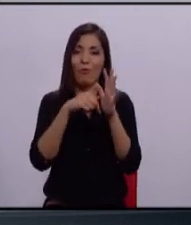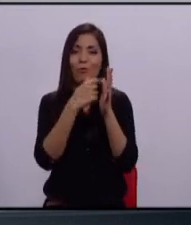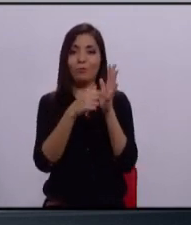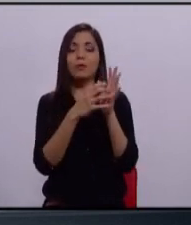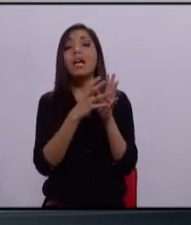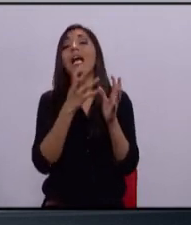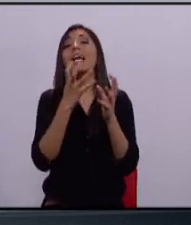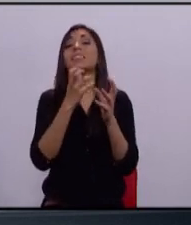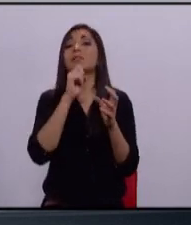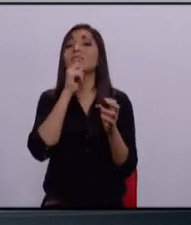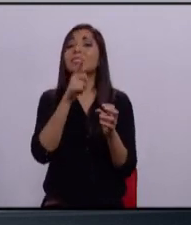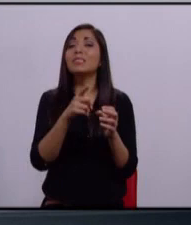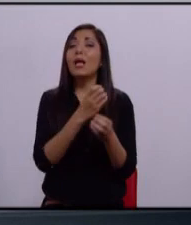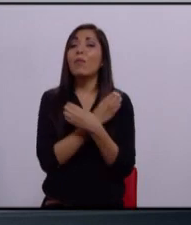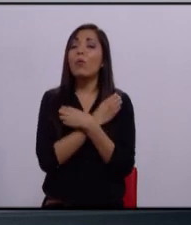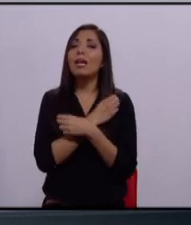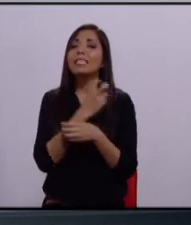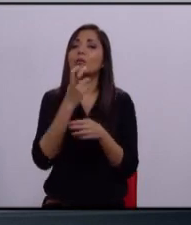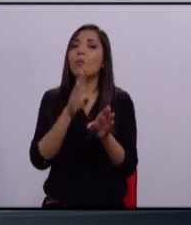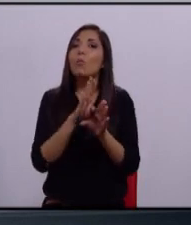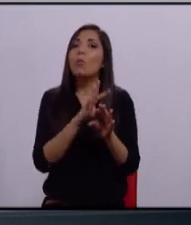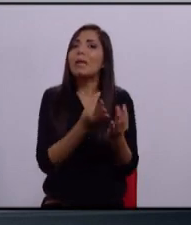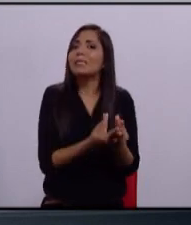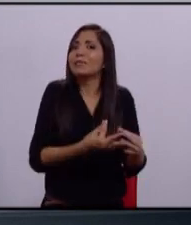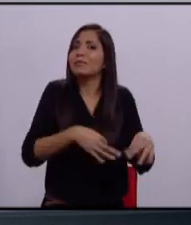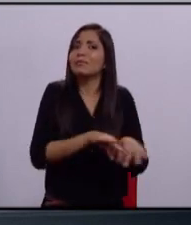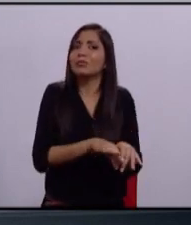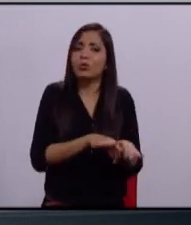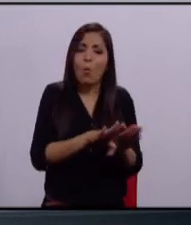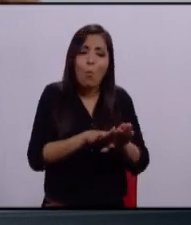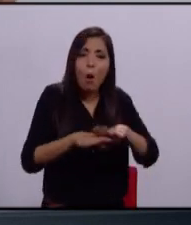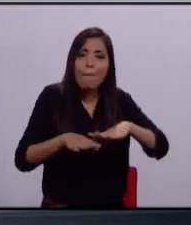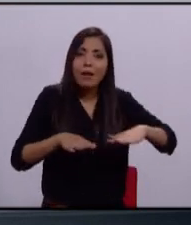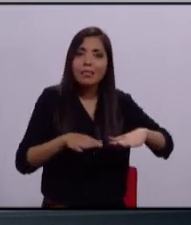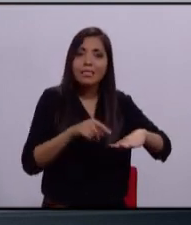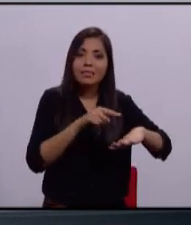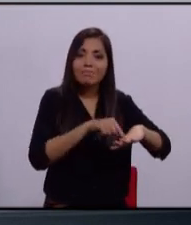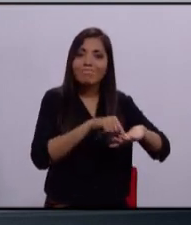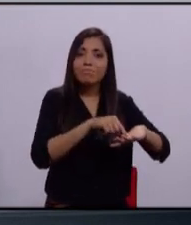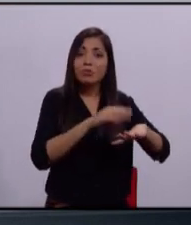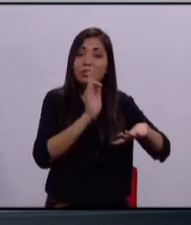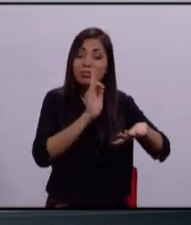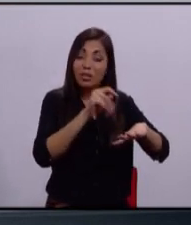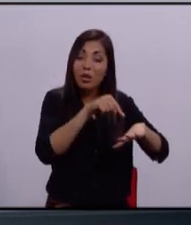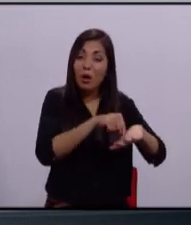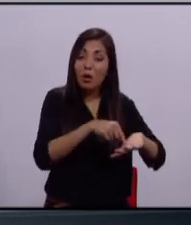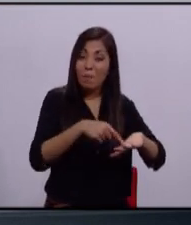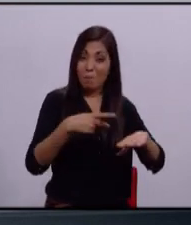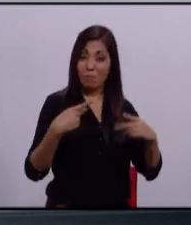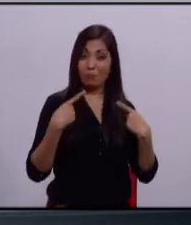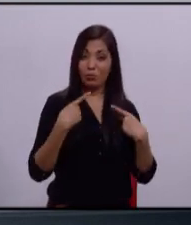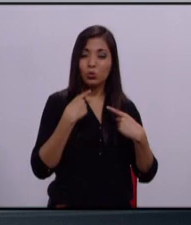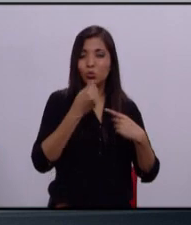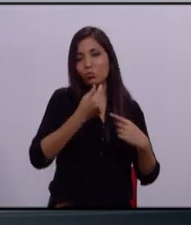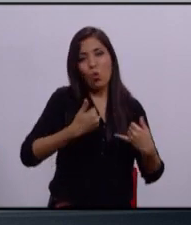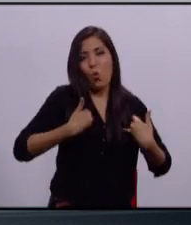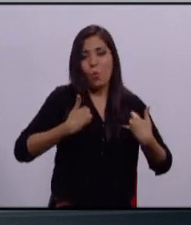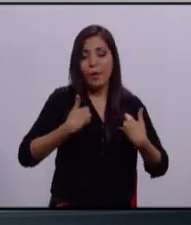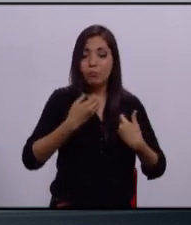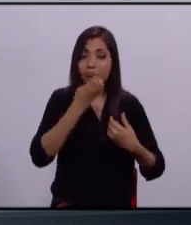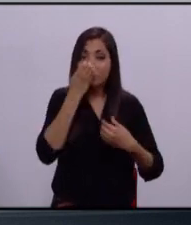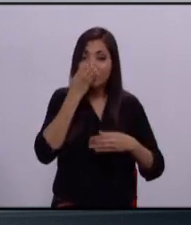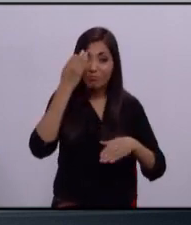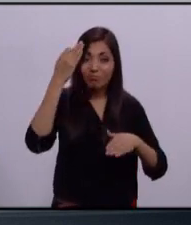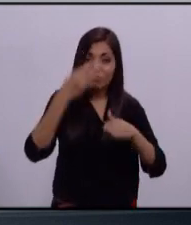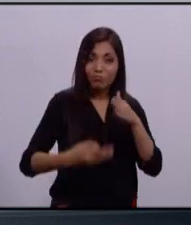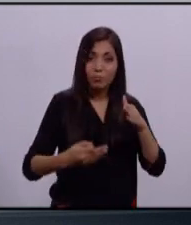educación es la base de todo. ¿Por qué? Porque un estudiante, en efecto, que termina su preparatoria, hay